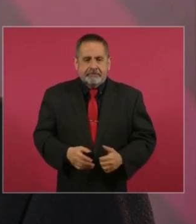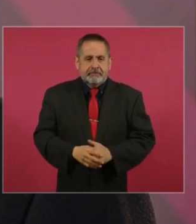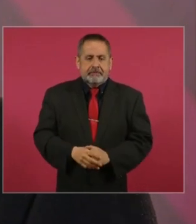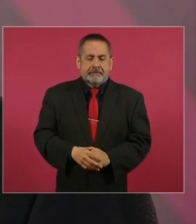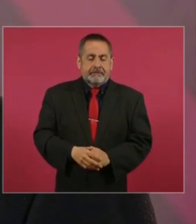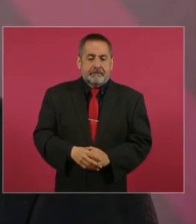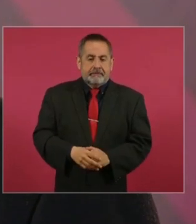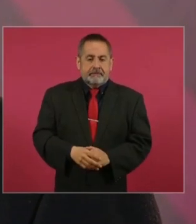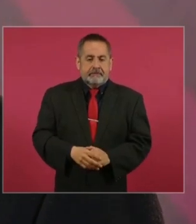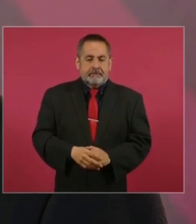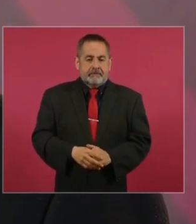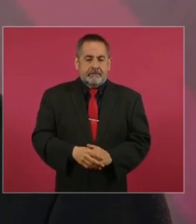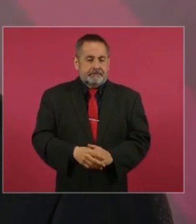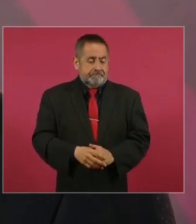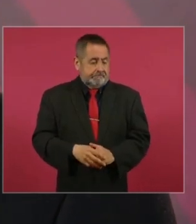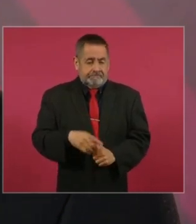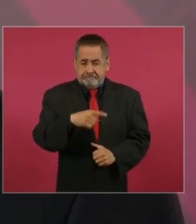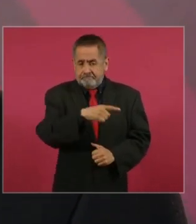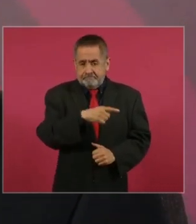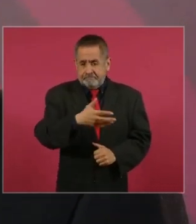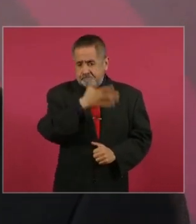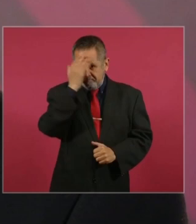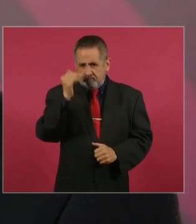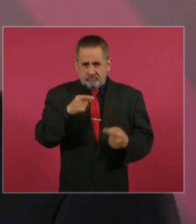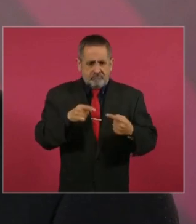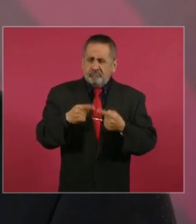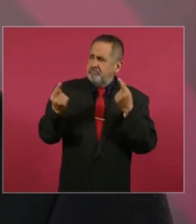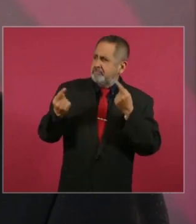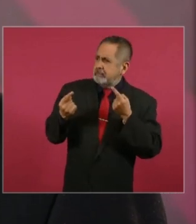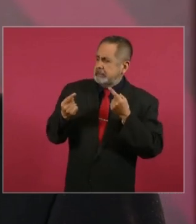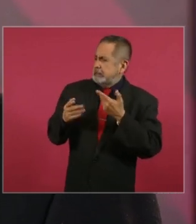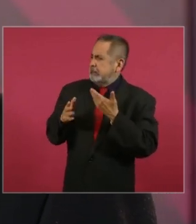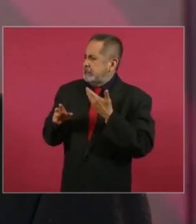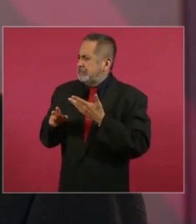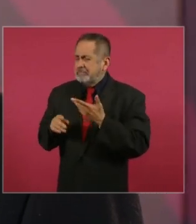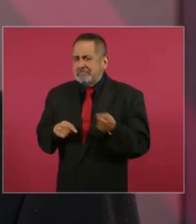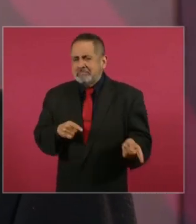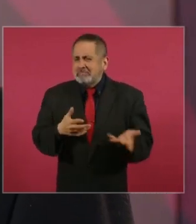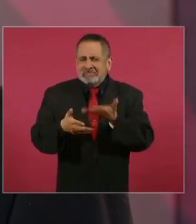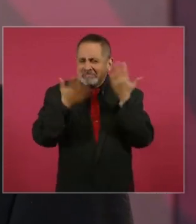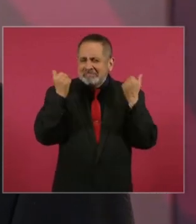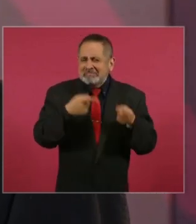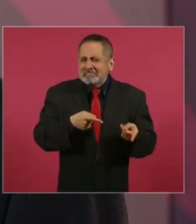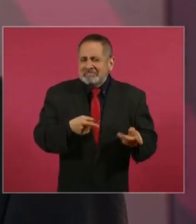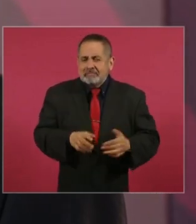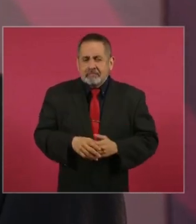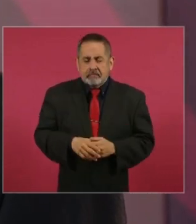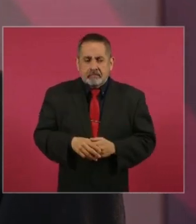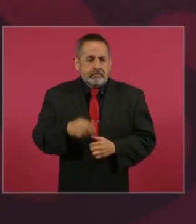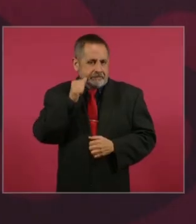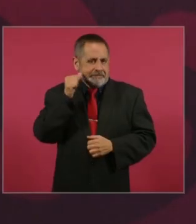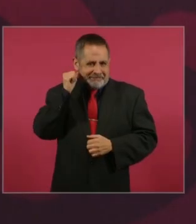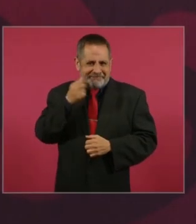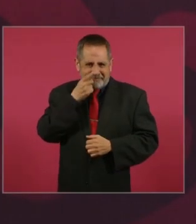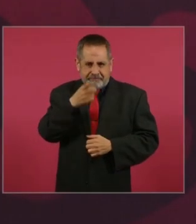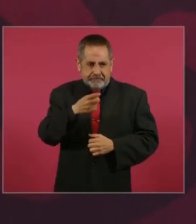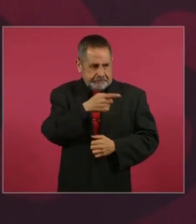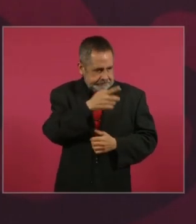No saben, sí, cero oposición. Ayer hablaba yo de las propuestas,